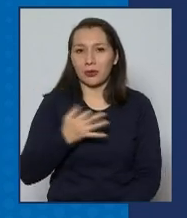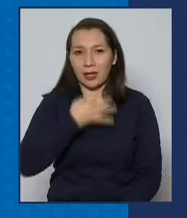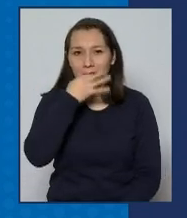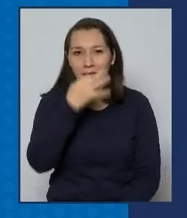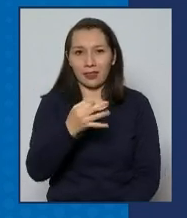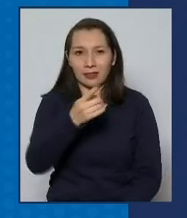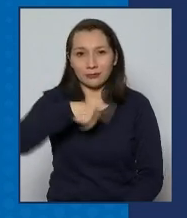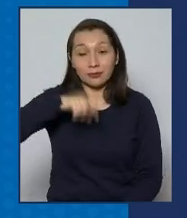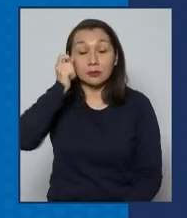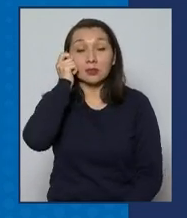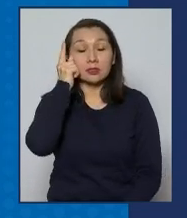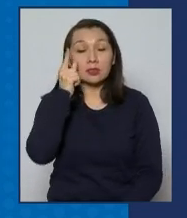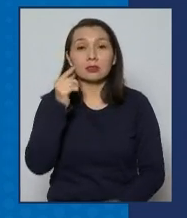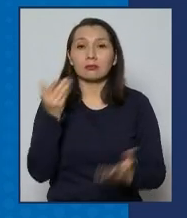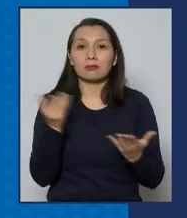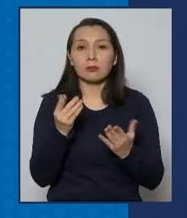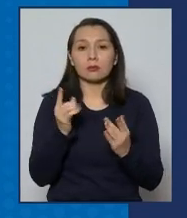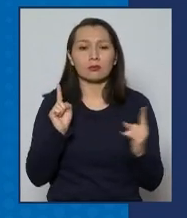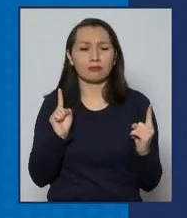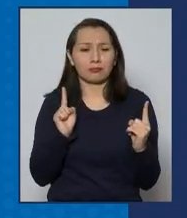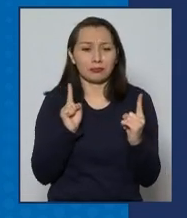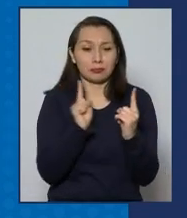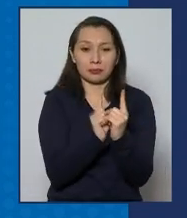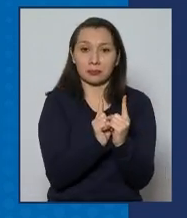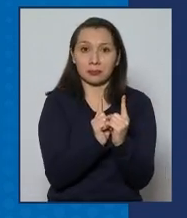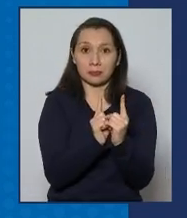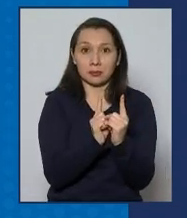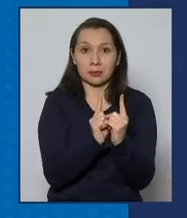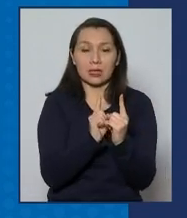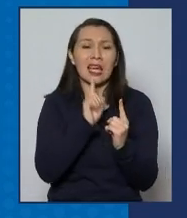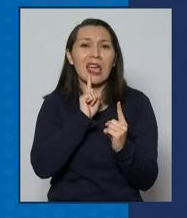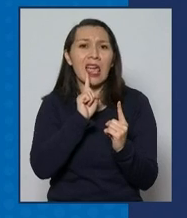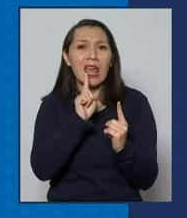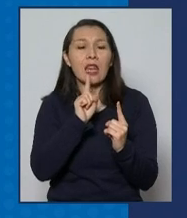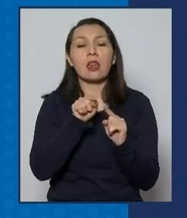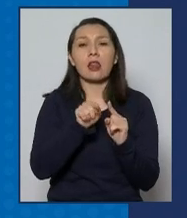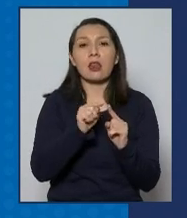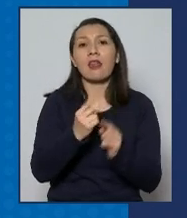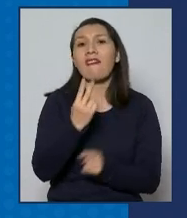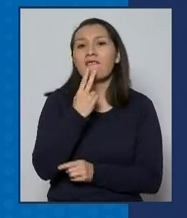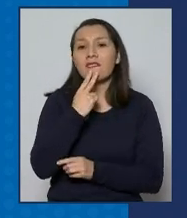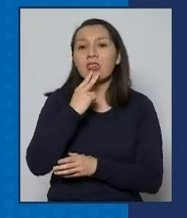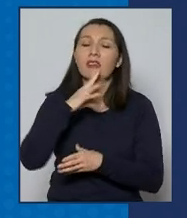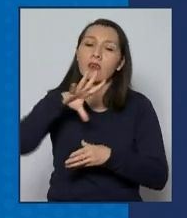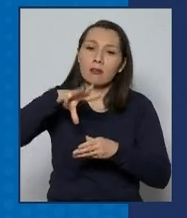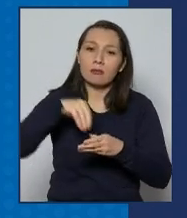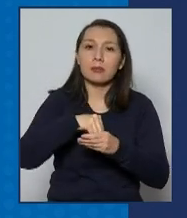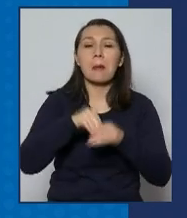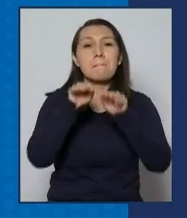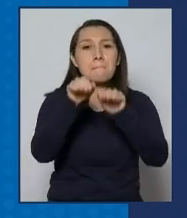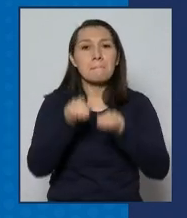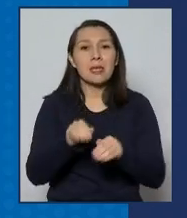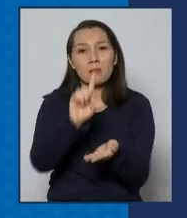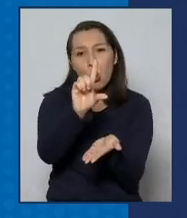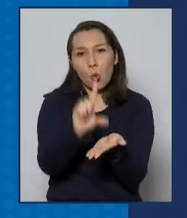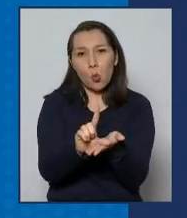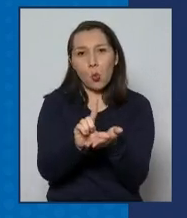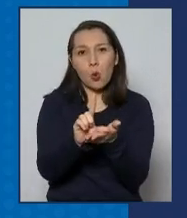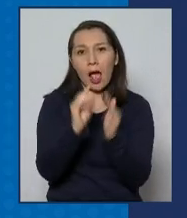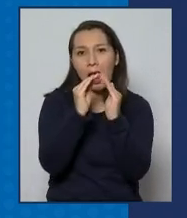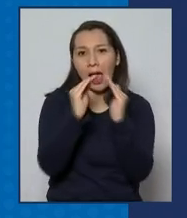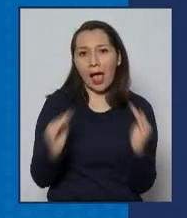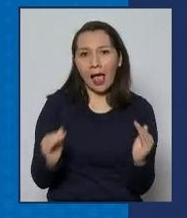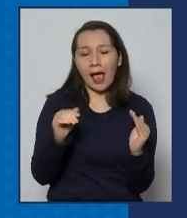entendemos por contacto estrecho aquellas personas que viven o cohabitan en una misma